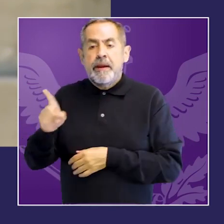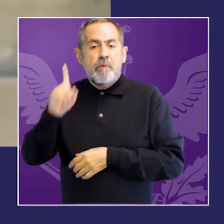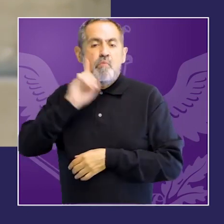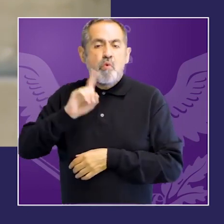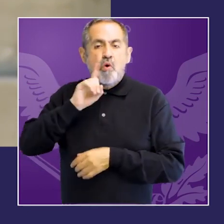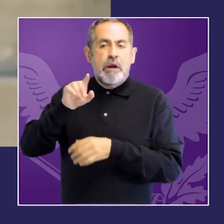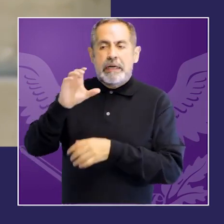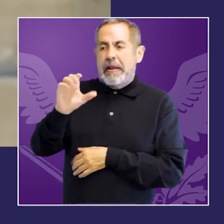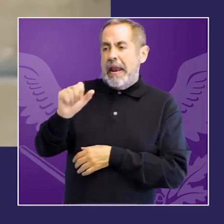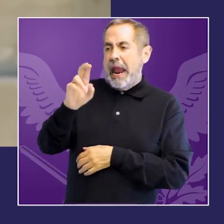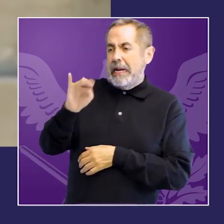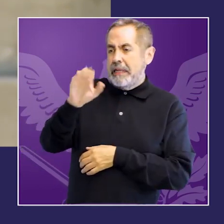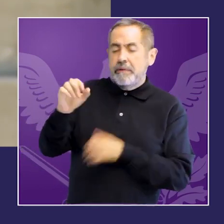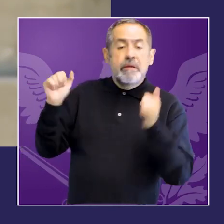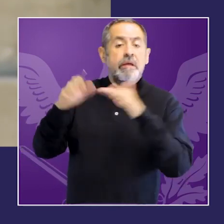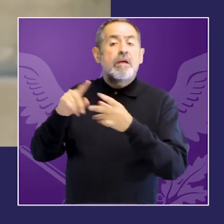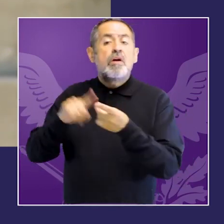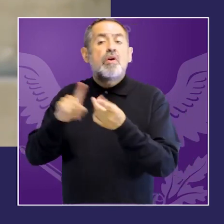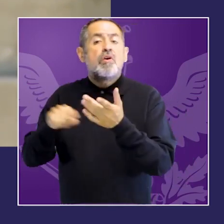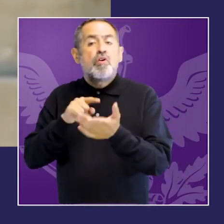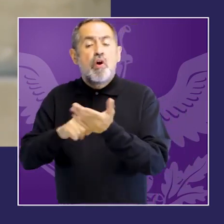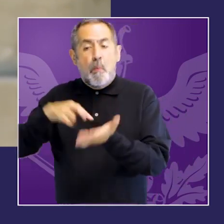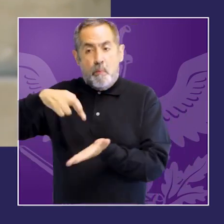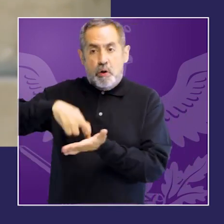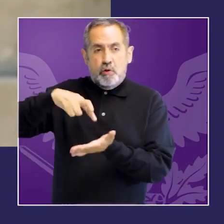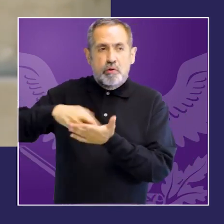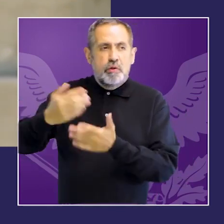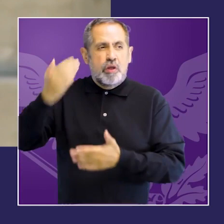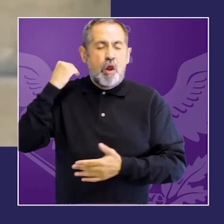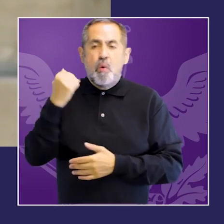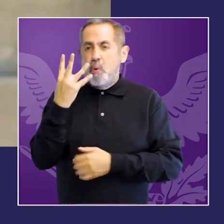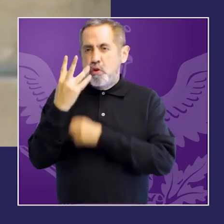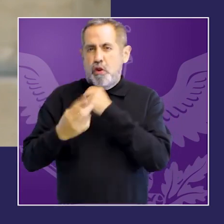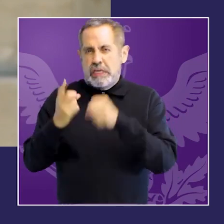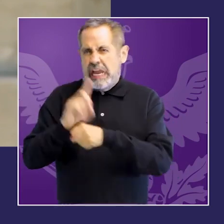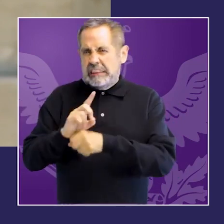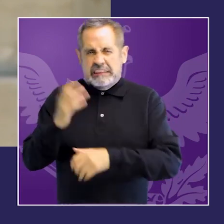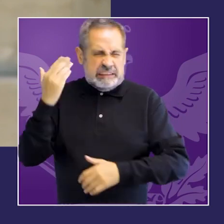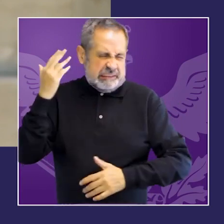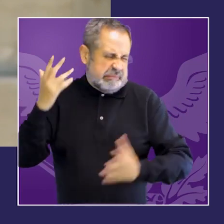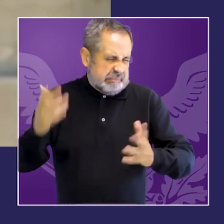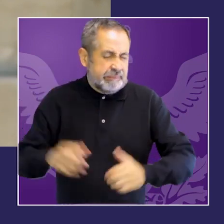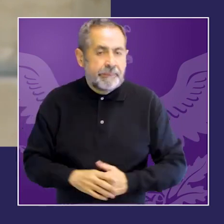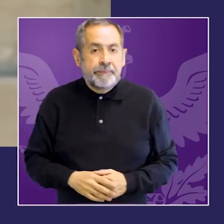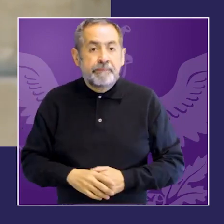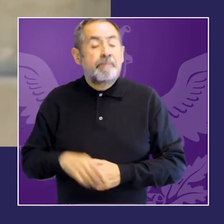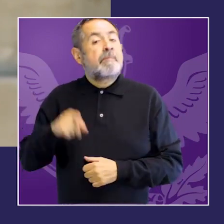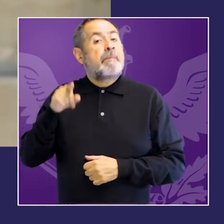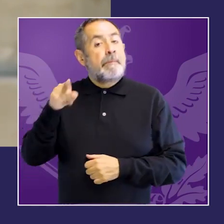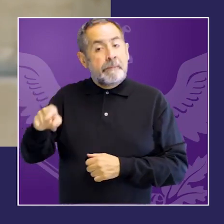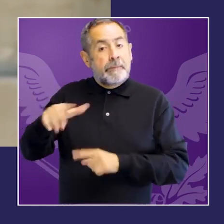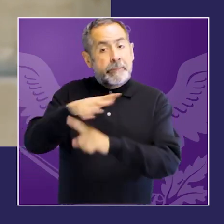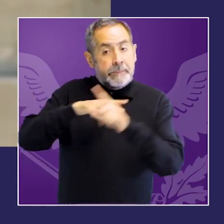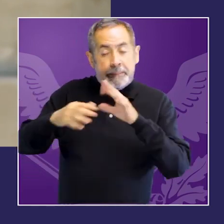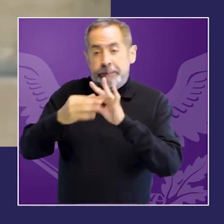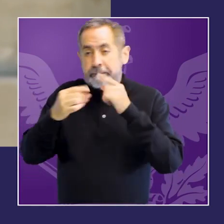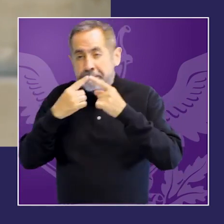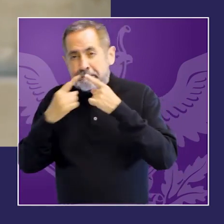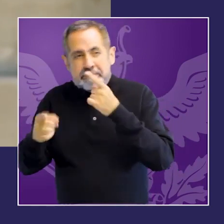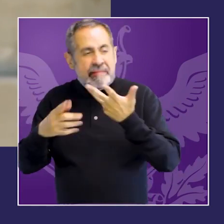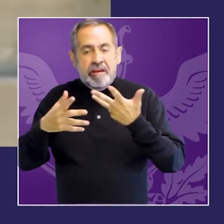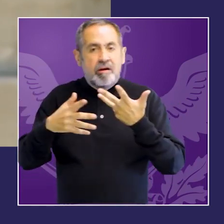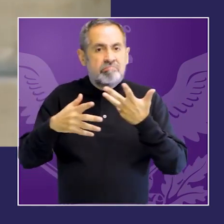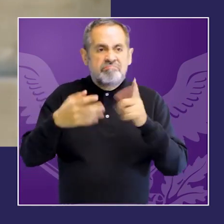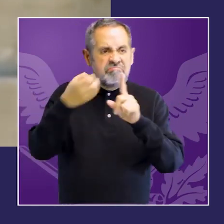las reformas legales encuentran hoy enormes dificultades para su aplicación. De alguna manera, el cuestionamiento que